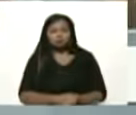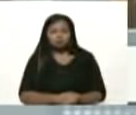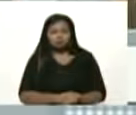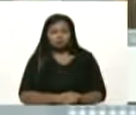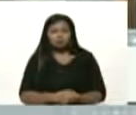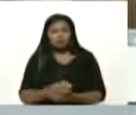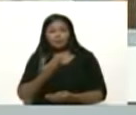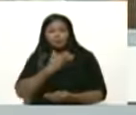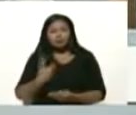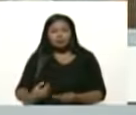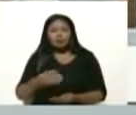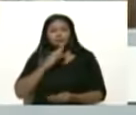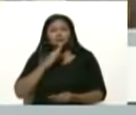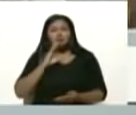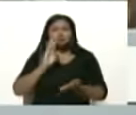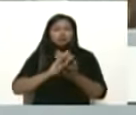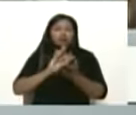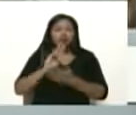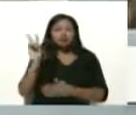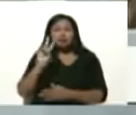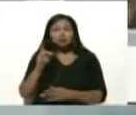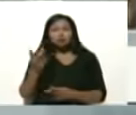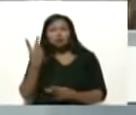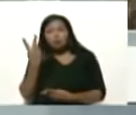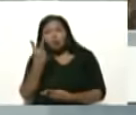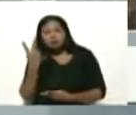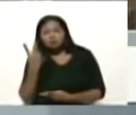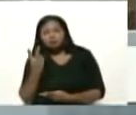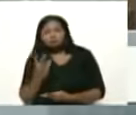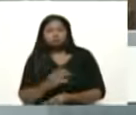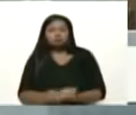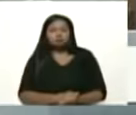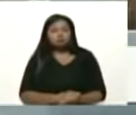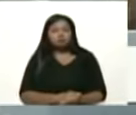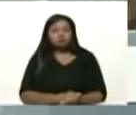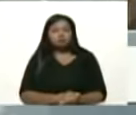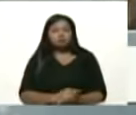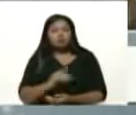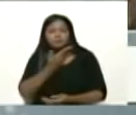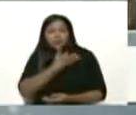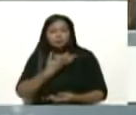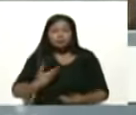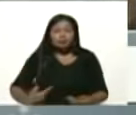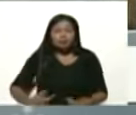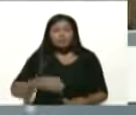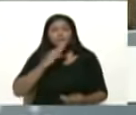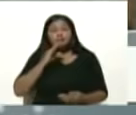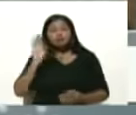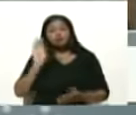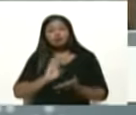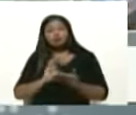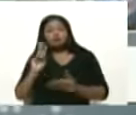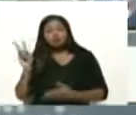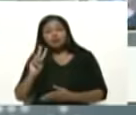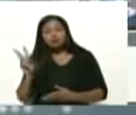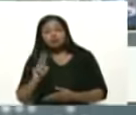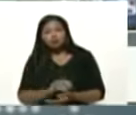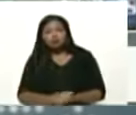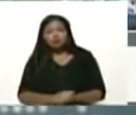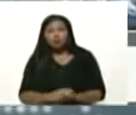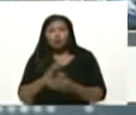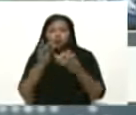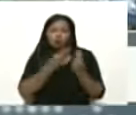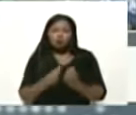del banco central de Venezuela en dos oportunidades presidente del banco central de Venezuela un